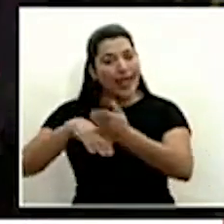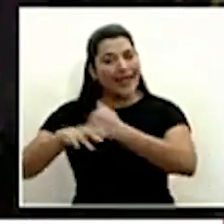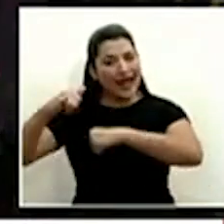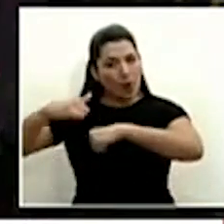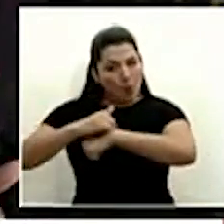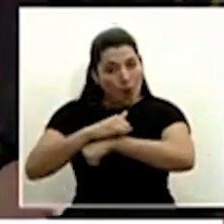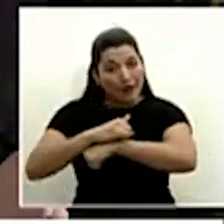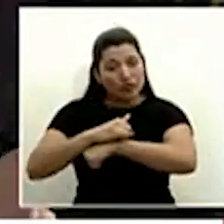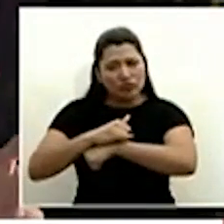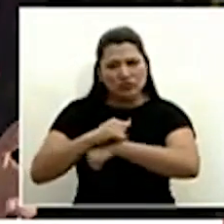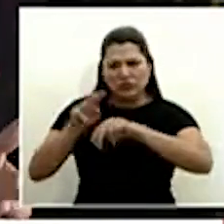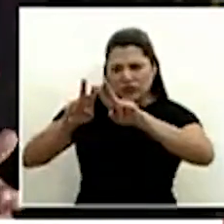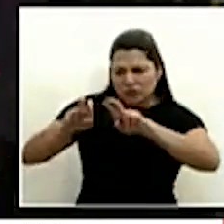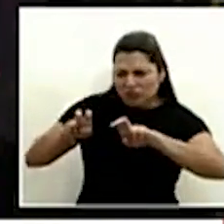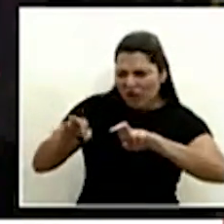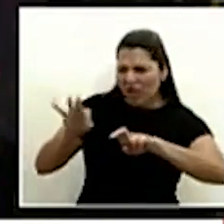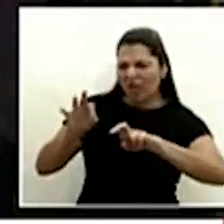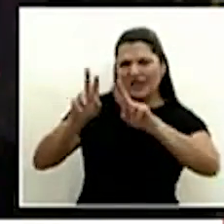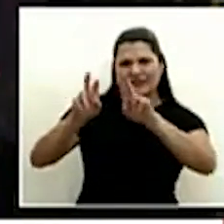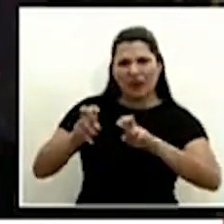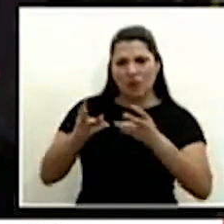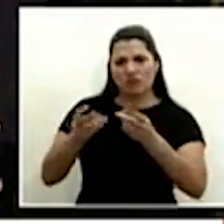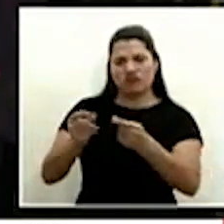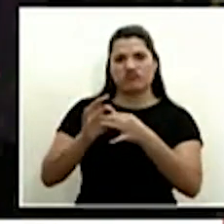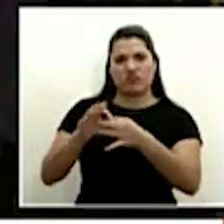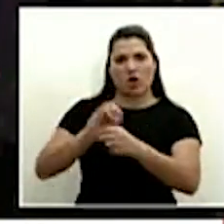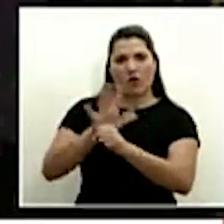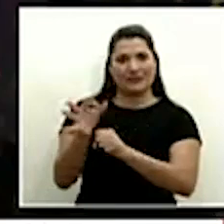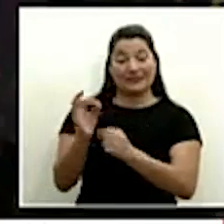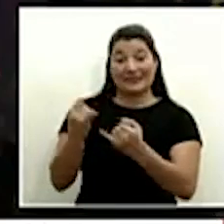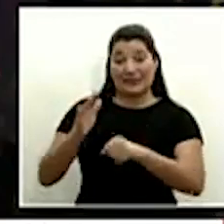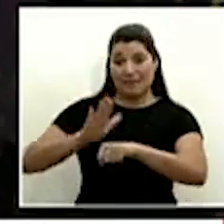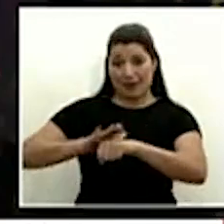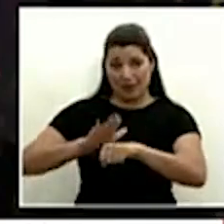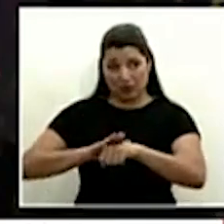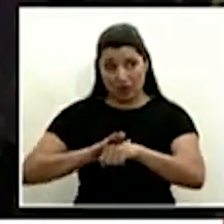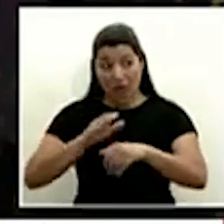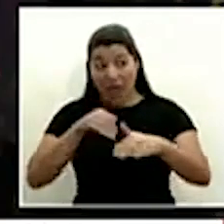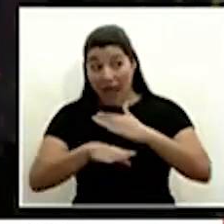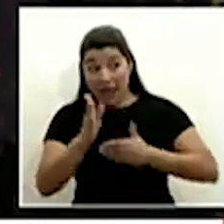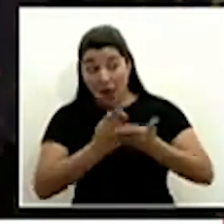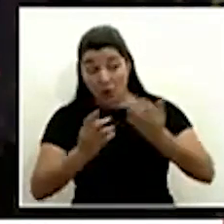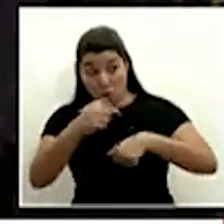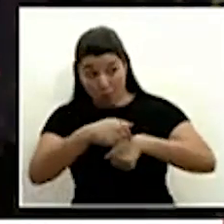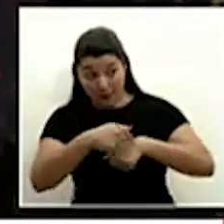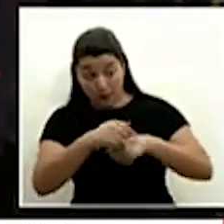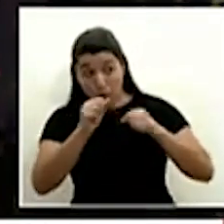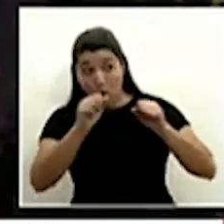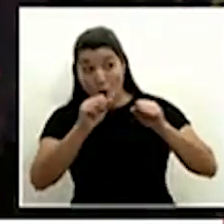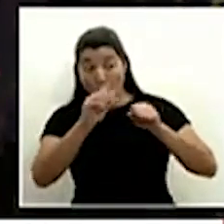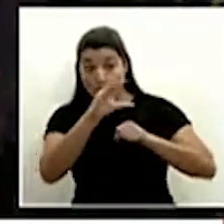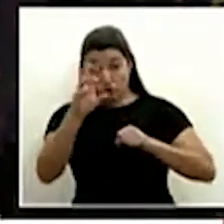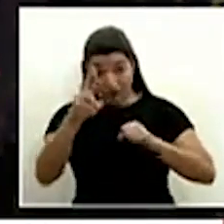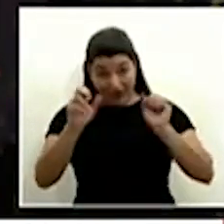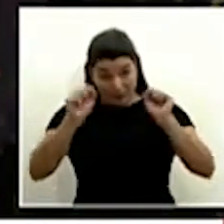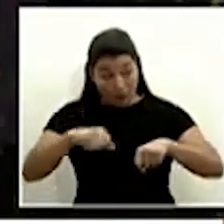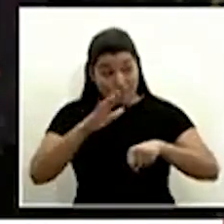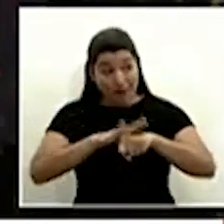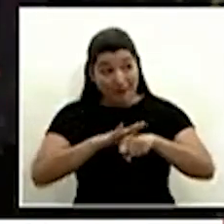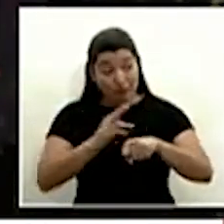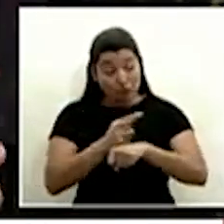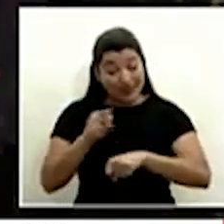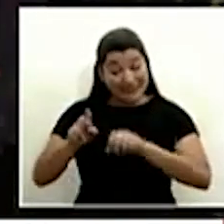dependiendo de cómo va avanzando la pandemia el país podría autorizar esas pruebas rápidas o eso de momento está descartado porque no son